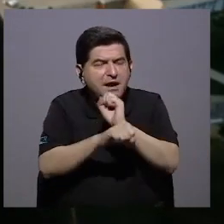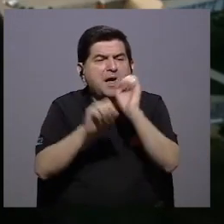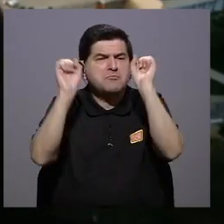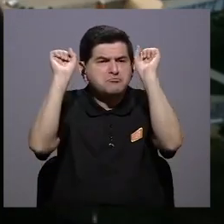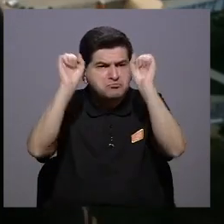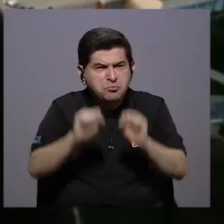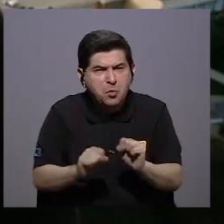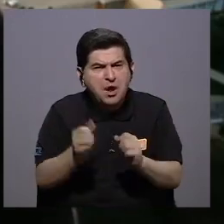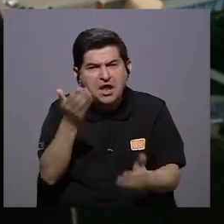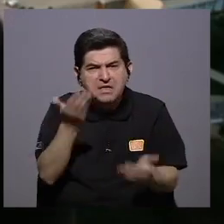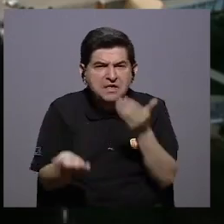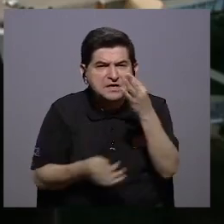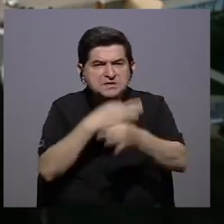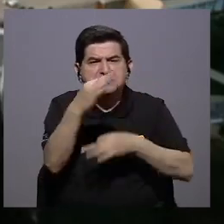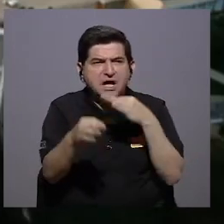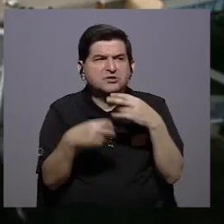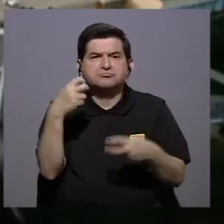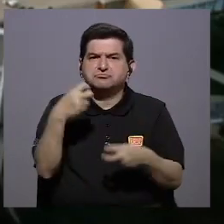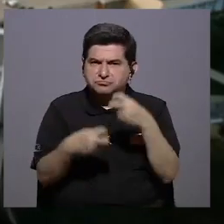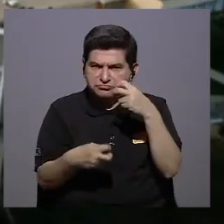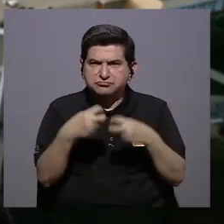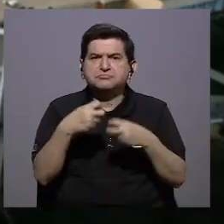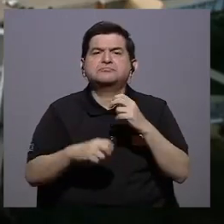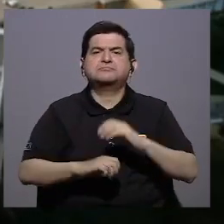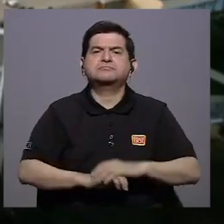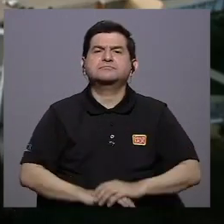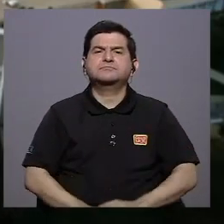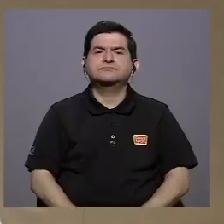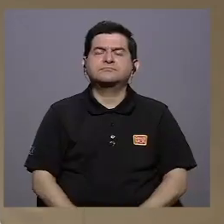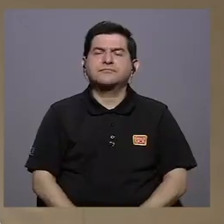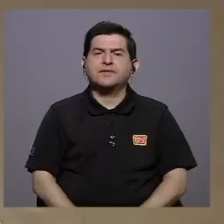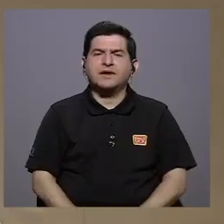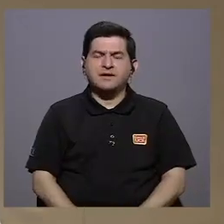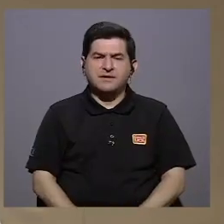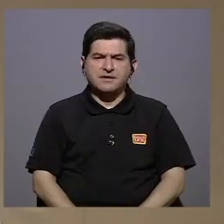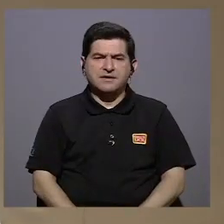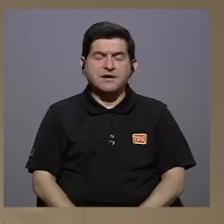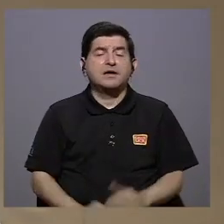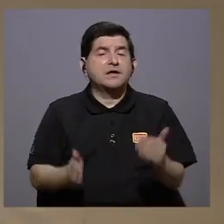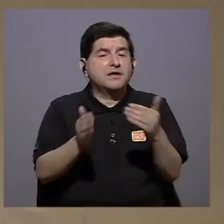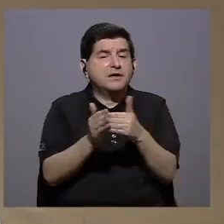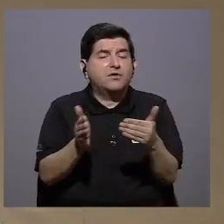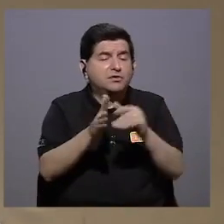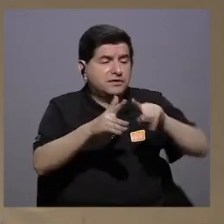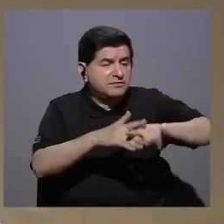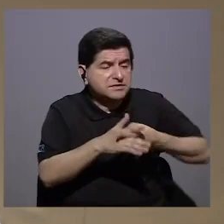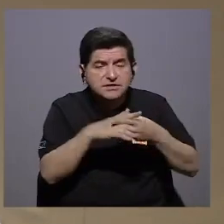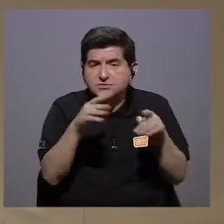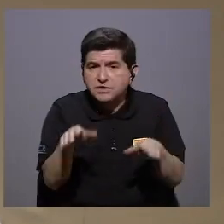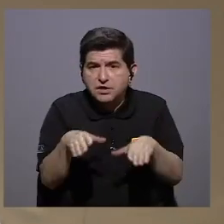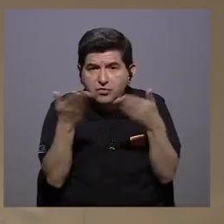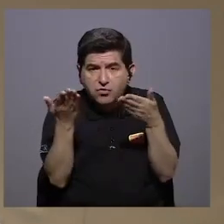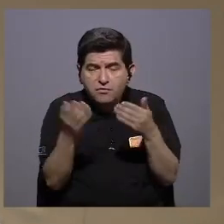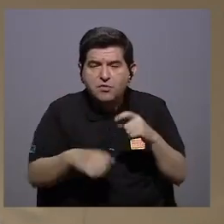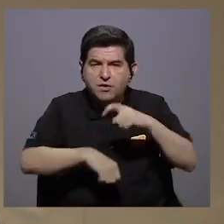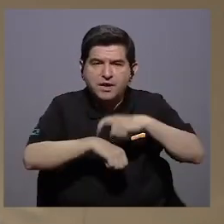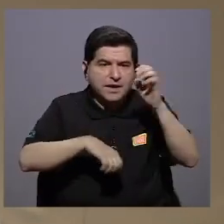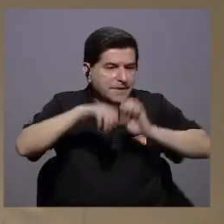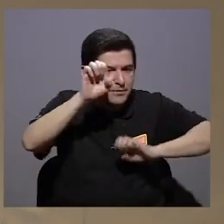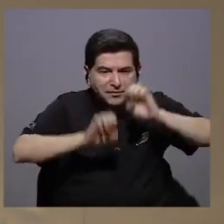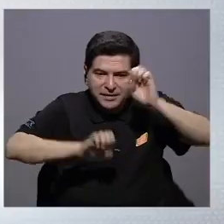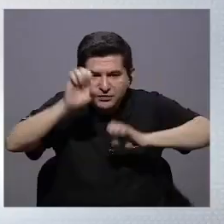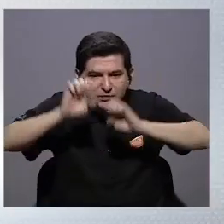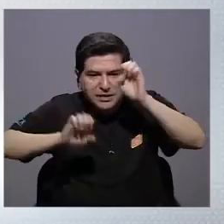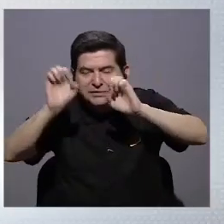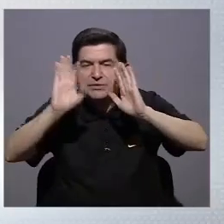puede dar algún tipo de problema. Ahora, ¿cómo vivimos este reinicio cuando la evaluación está de por medio?